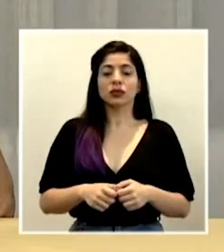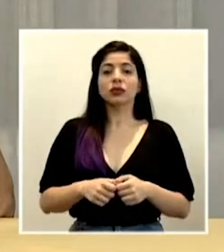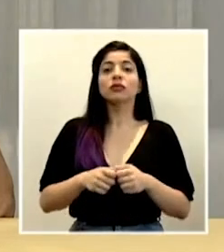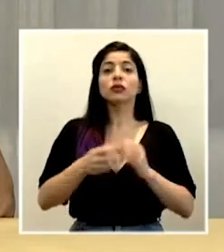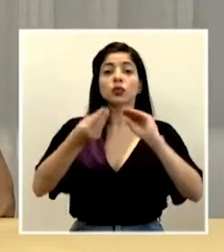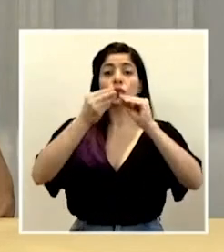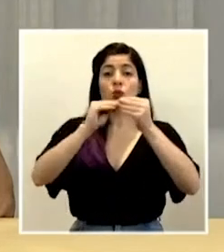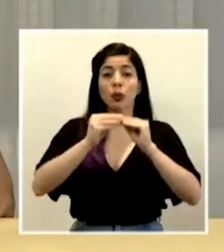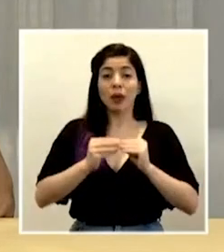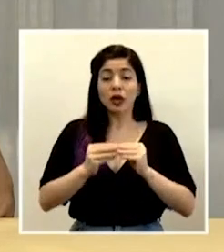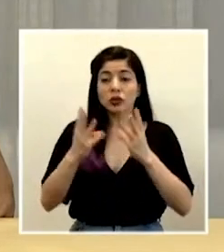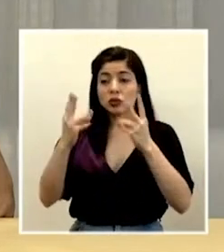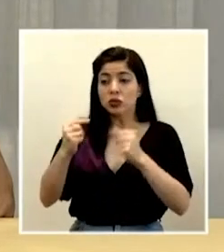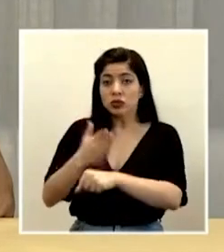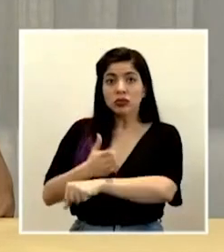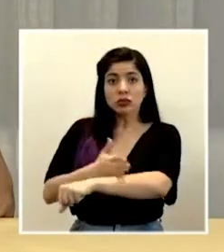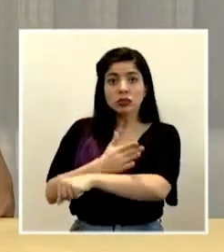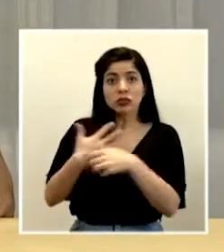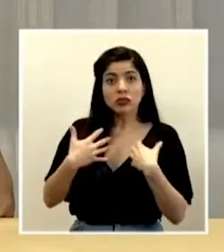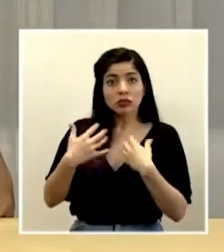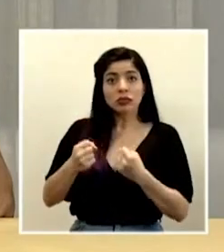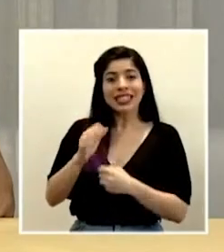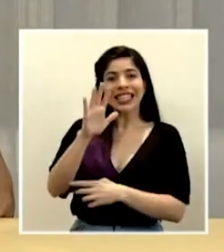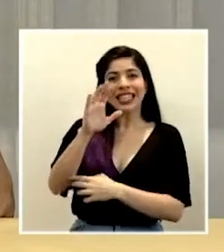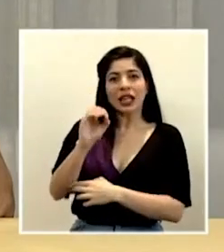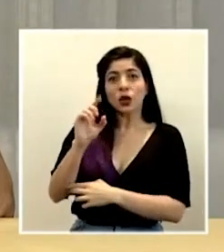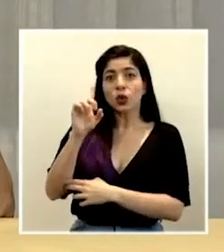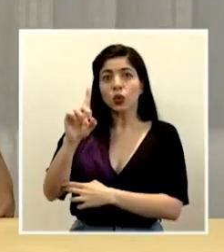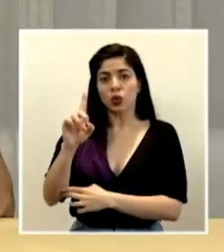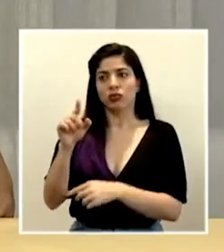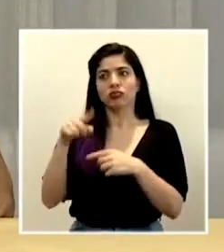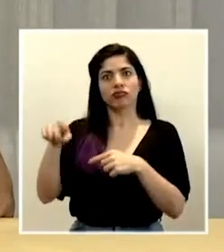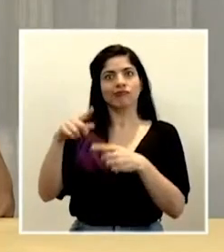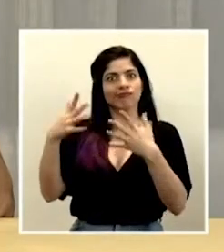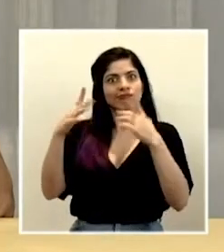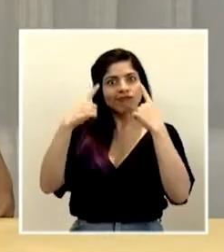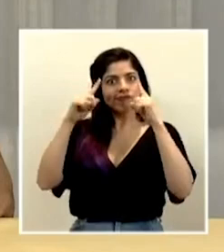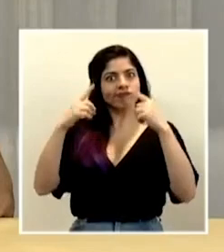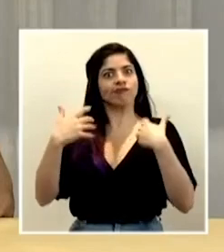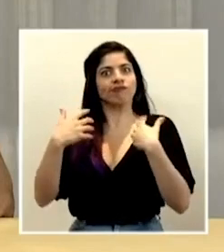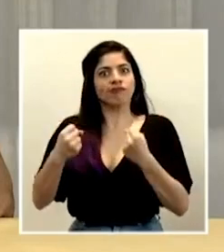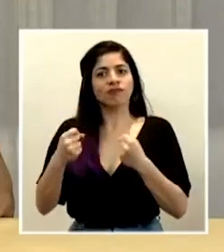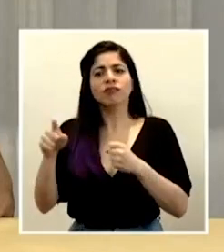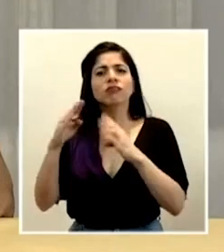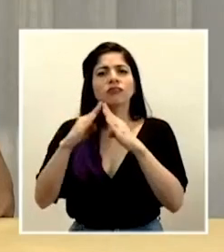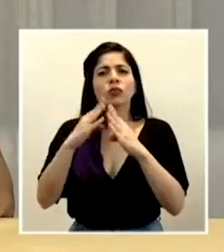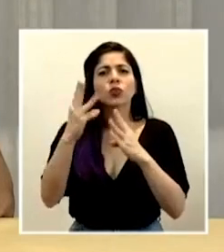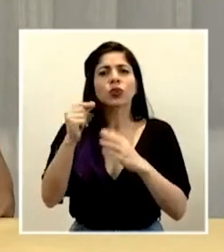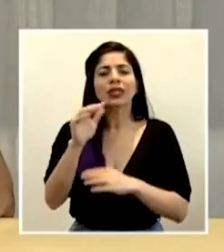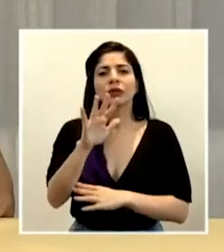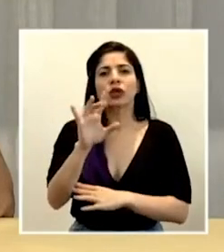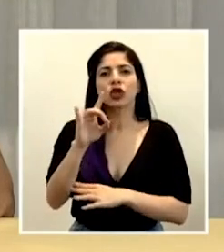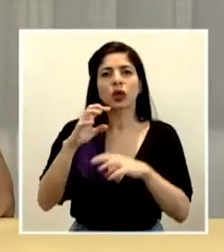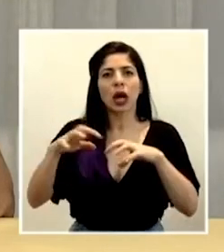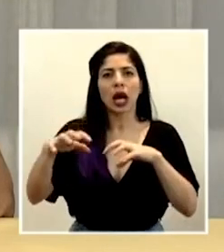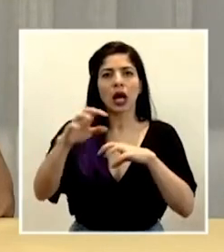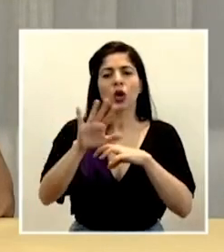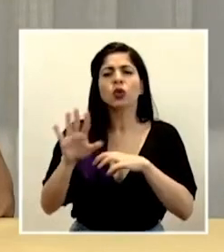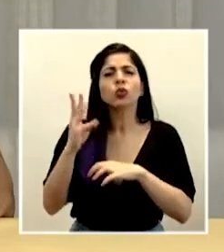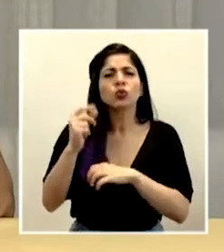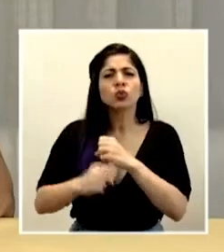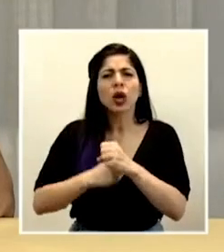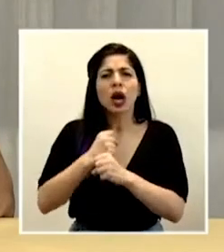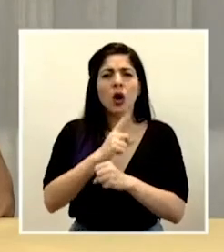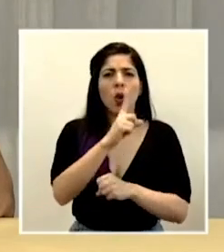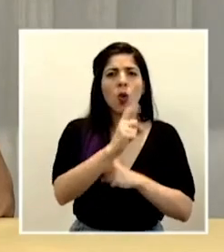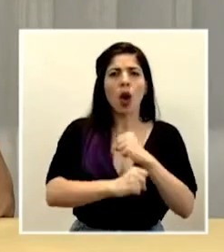las cifras de recuperación, tenemos 501 personas que ya han logrado ese estatus en 58 cantones. El rango de edad va desde el año hasta